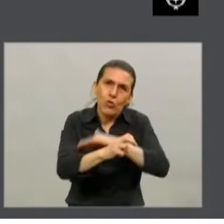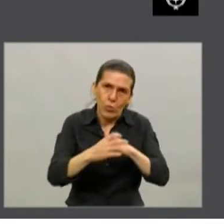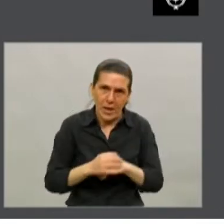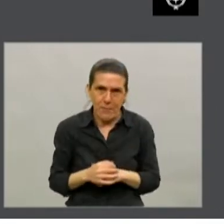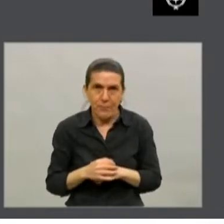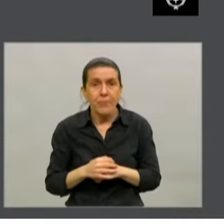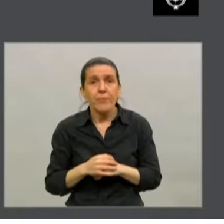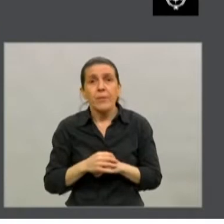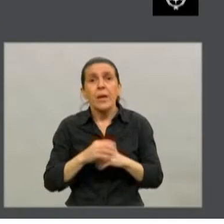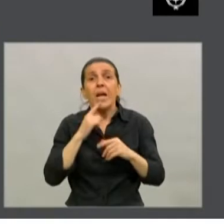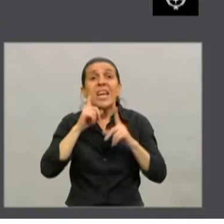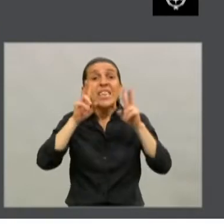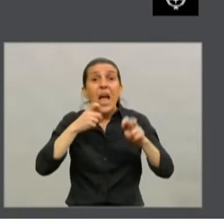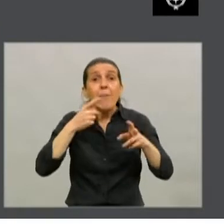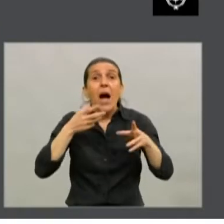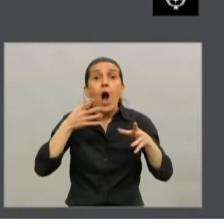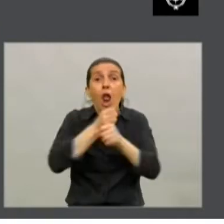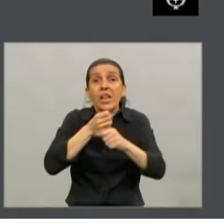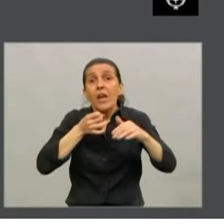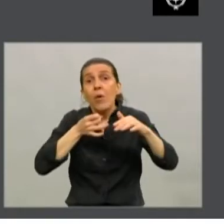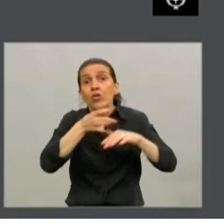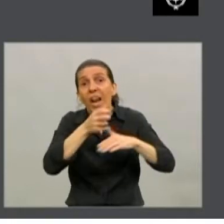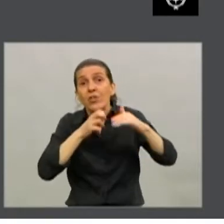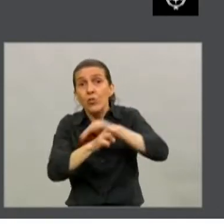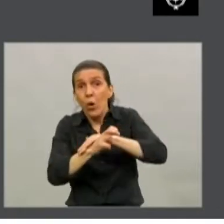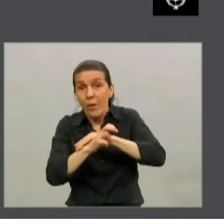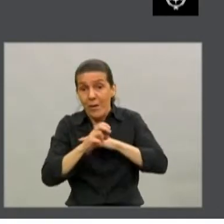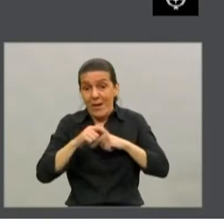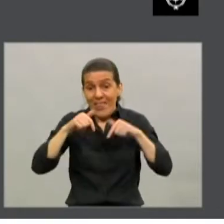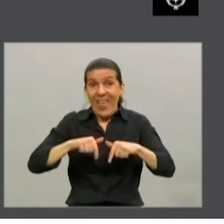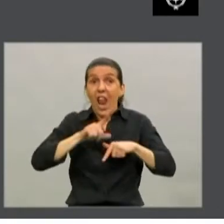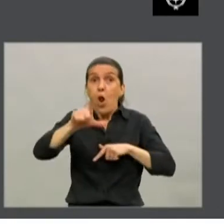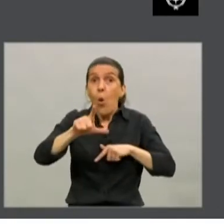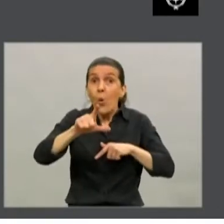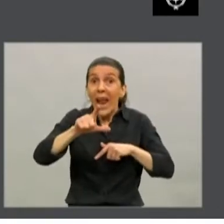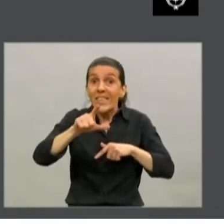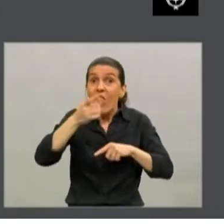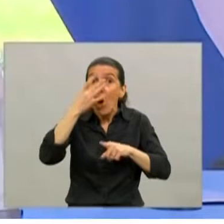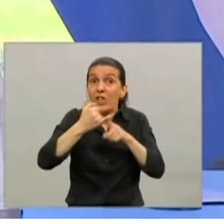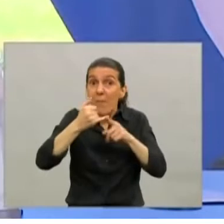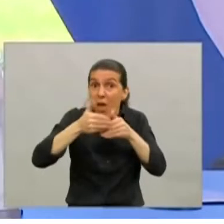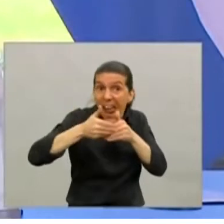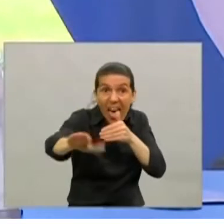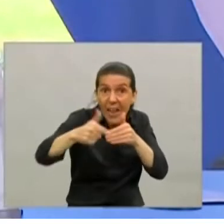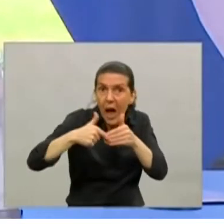El servicio de transporte público a partir de las cero horas del día lunes quedará limitado